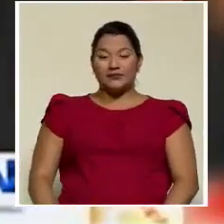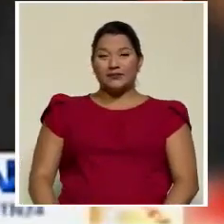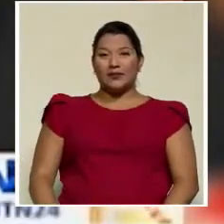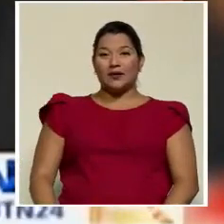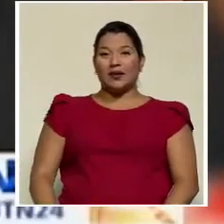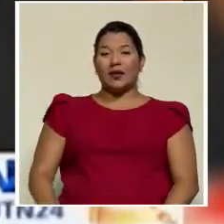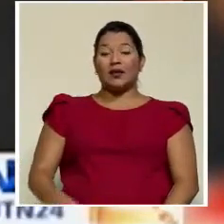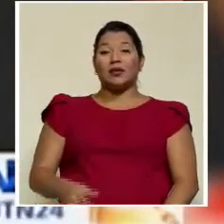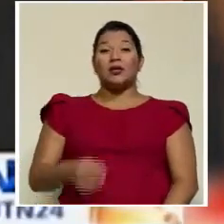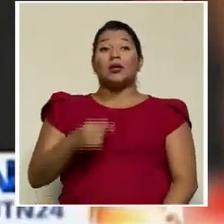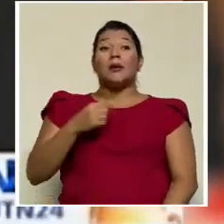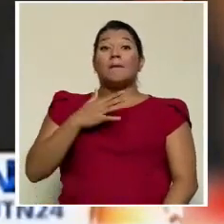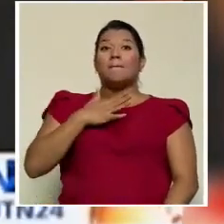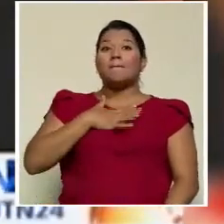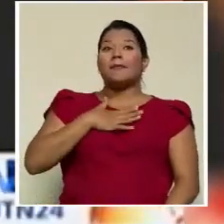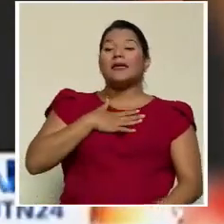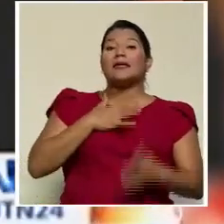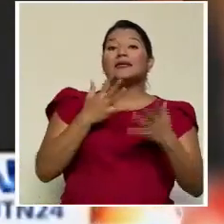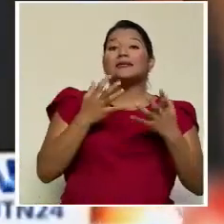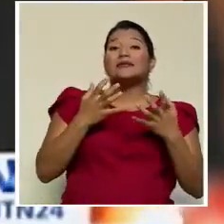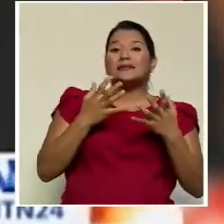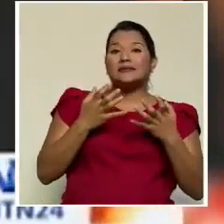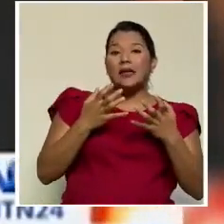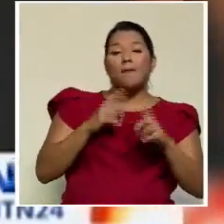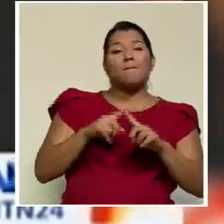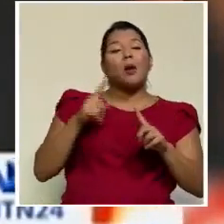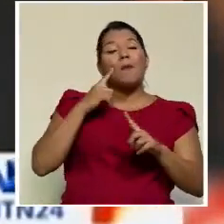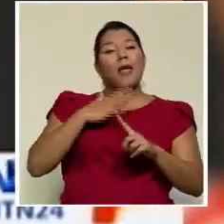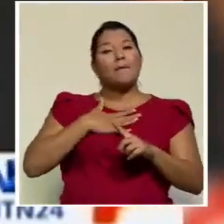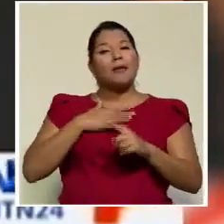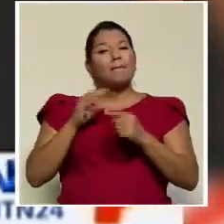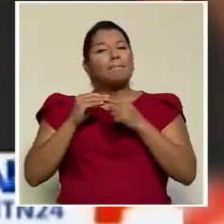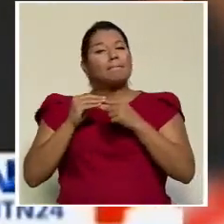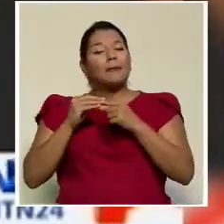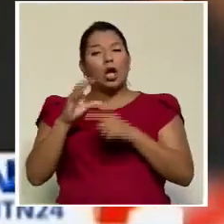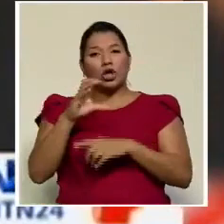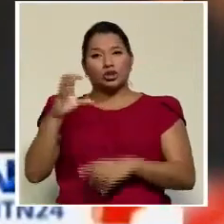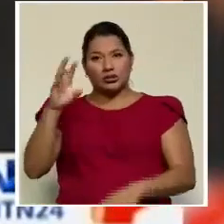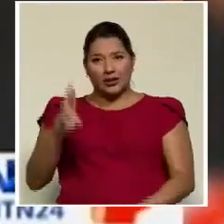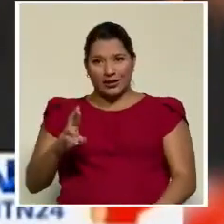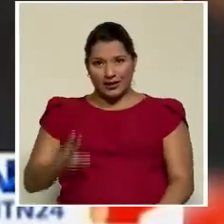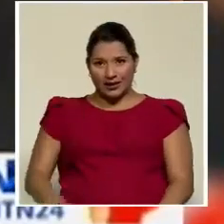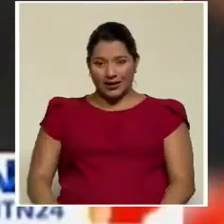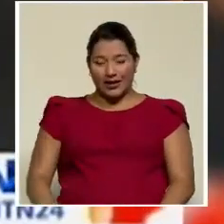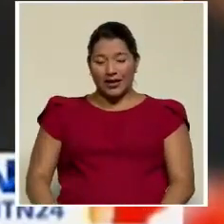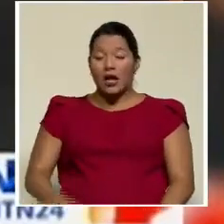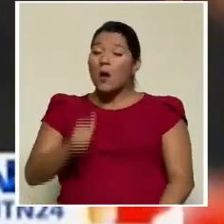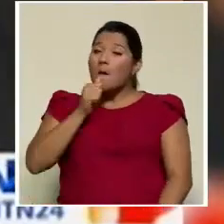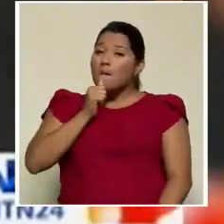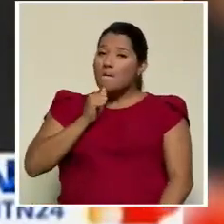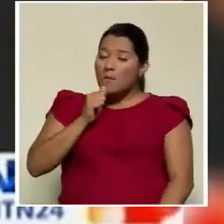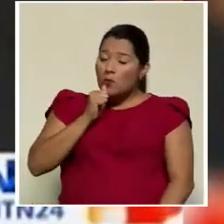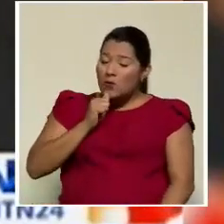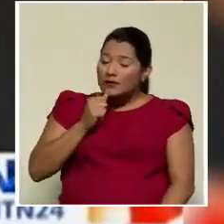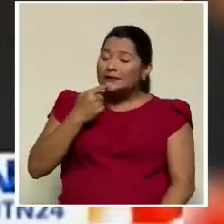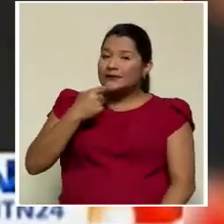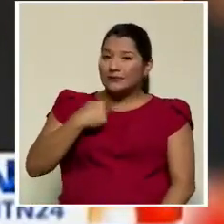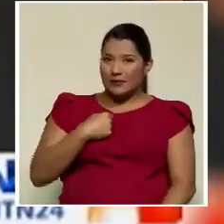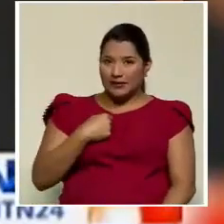prudencia aconseja